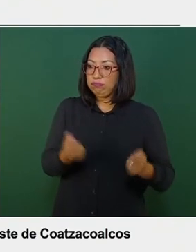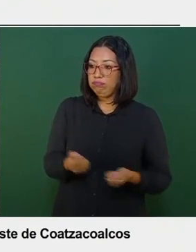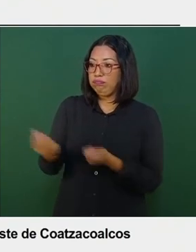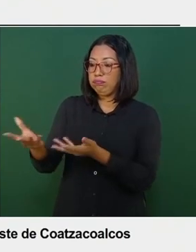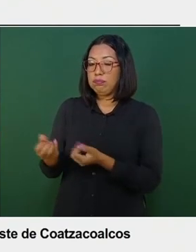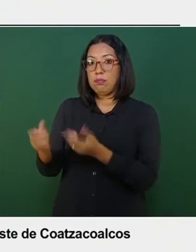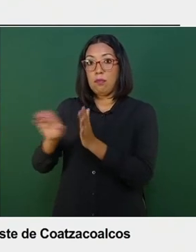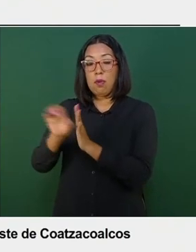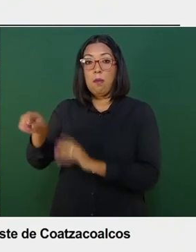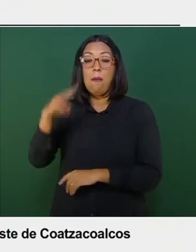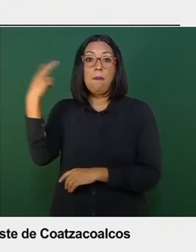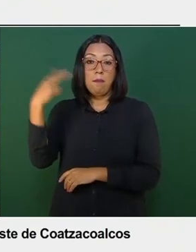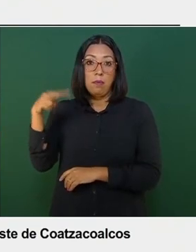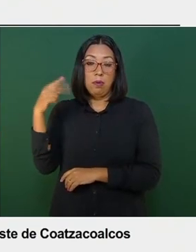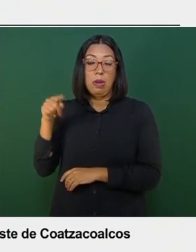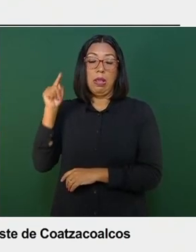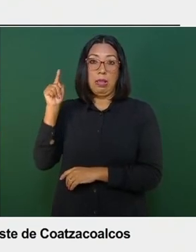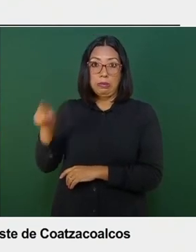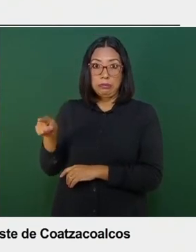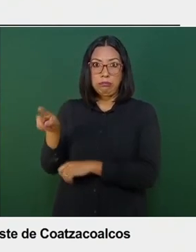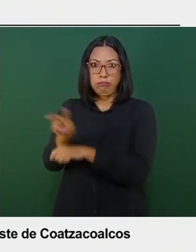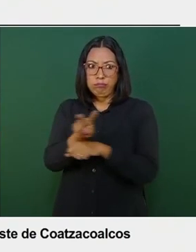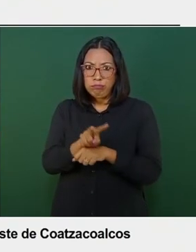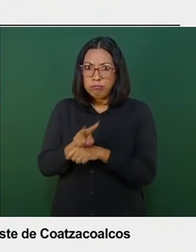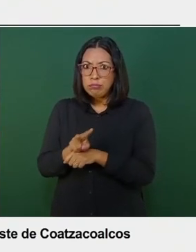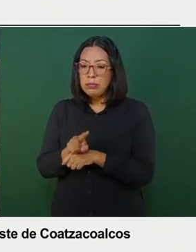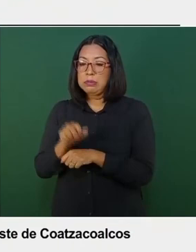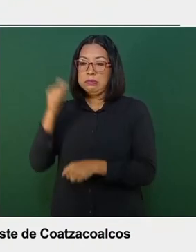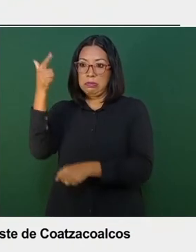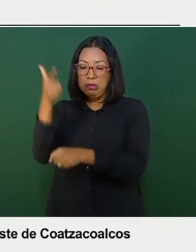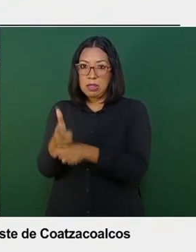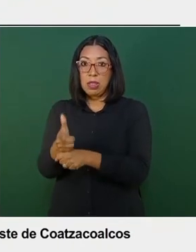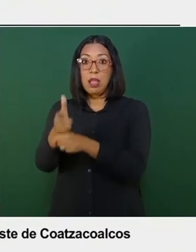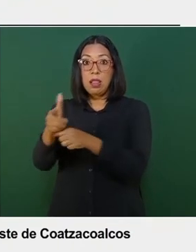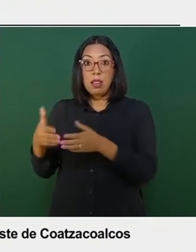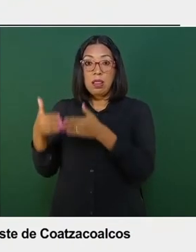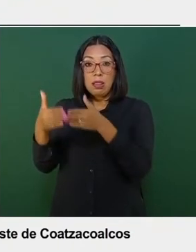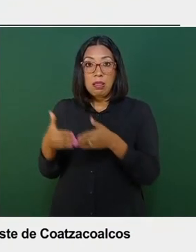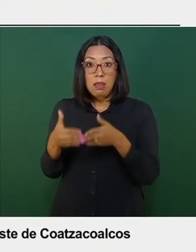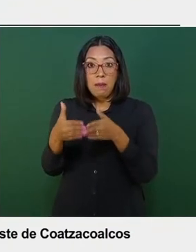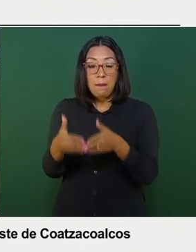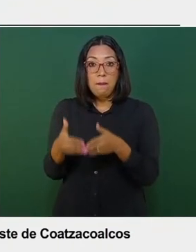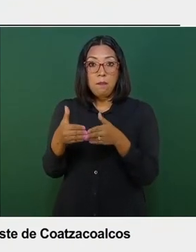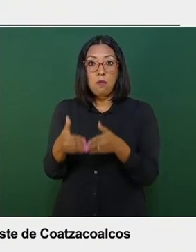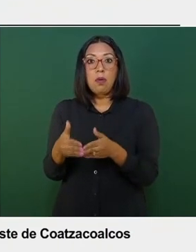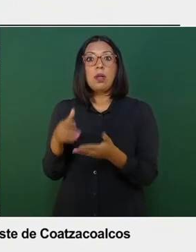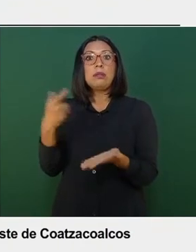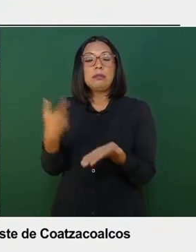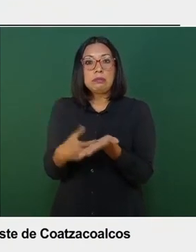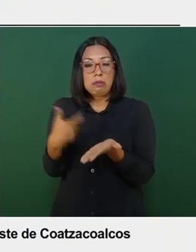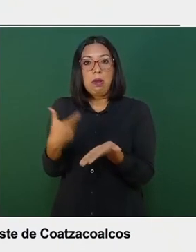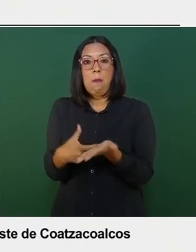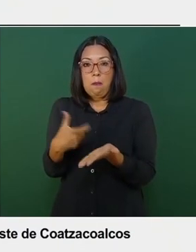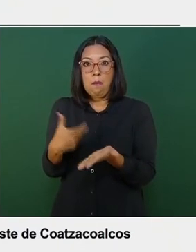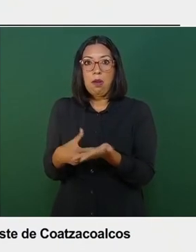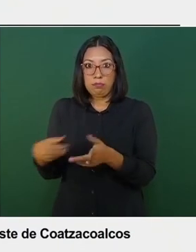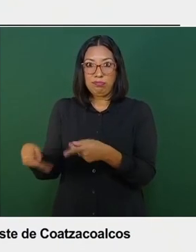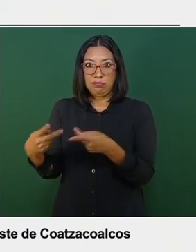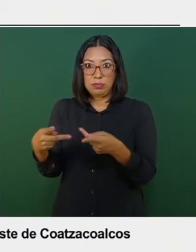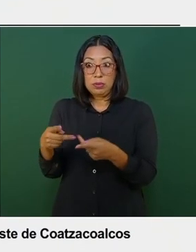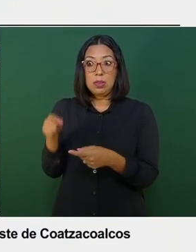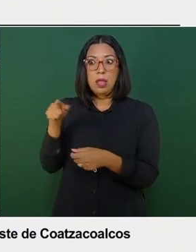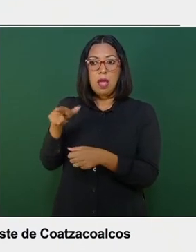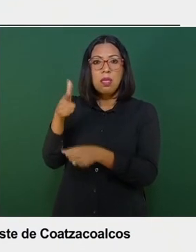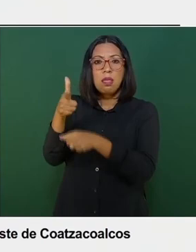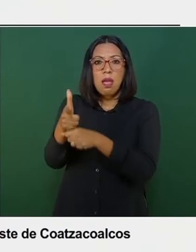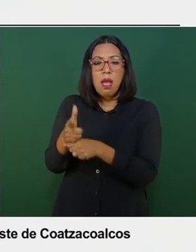Coatzacoalcos, Veracruz, donde en un operativo inspeccionaron un buque camaronero y ubicaron 50 mil litros